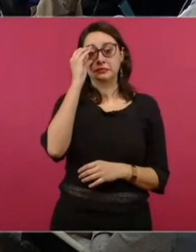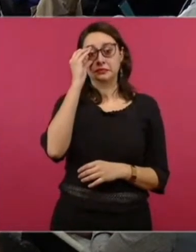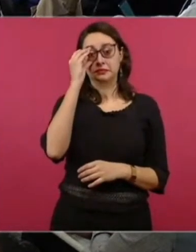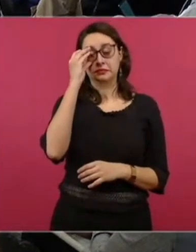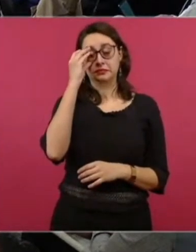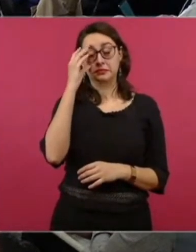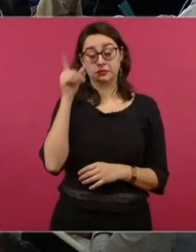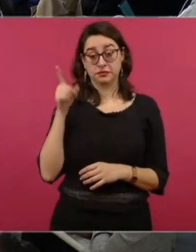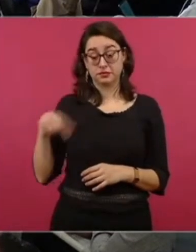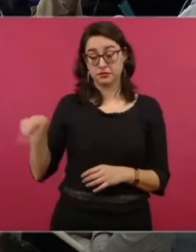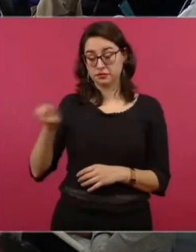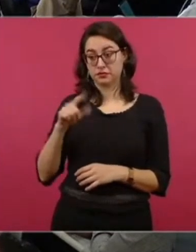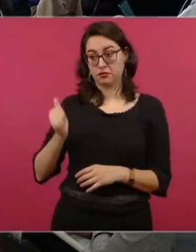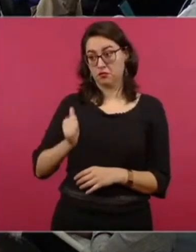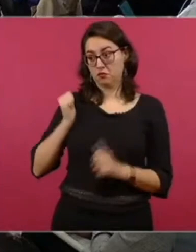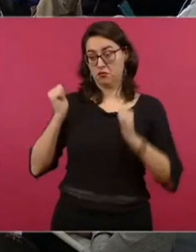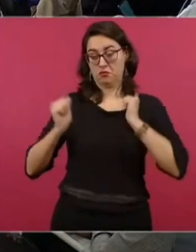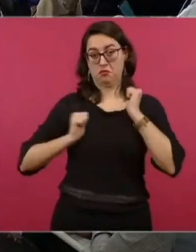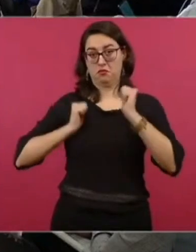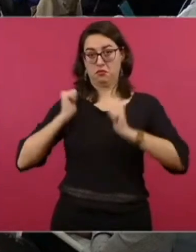universitarios. Universitarios.